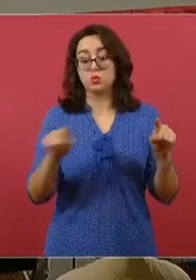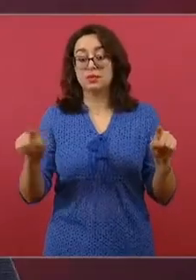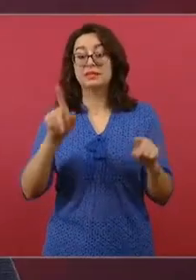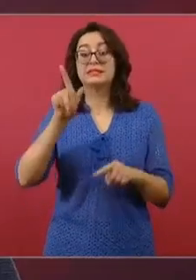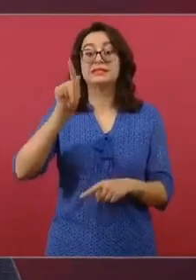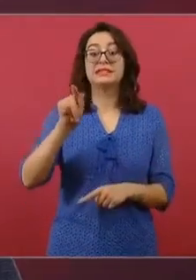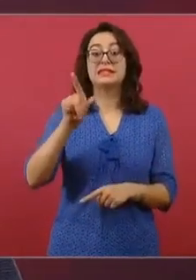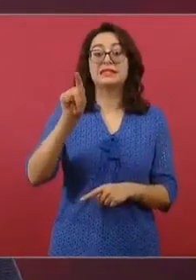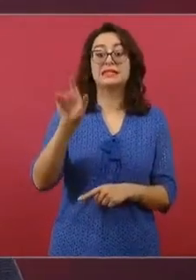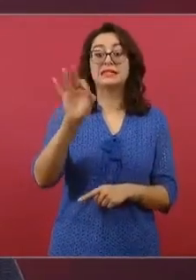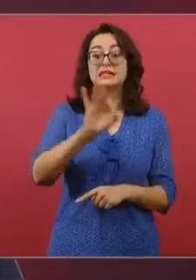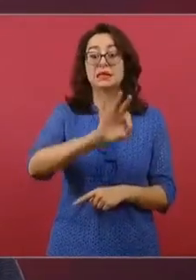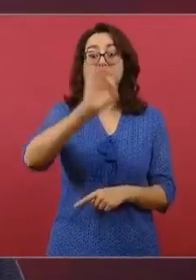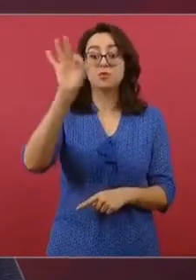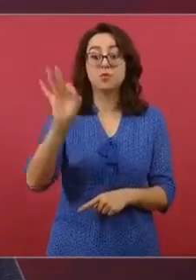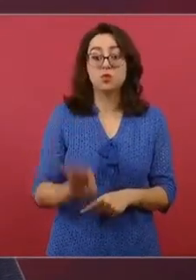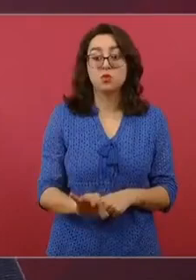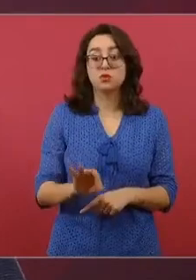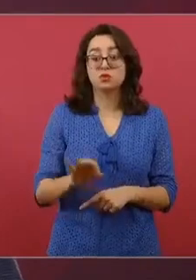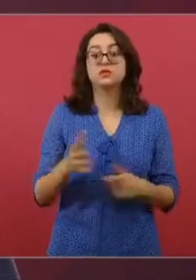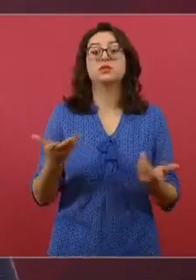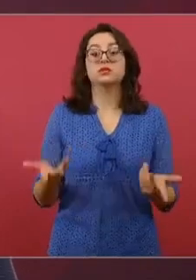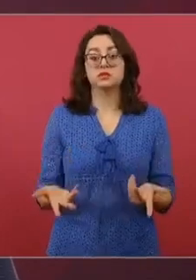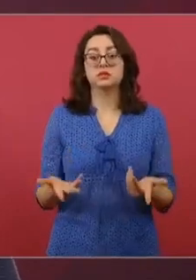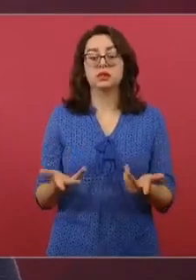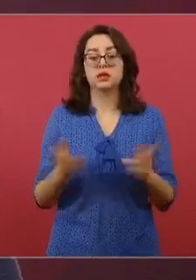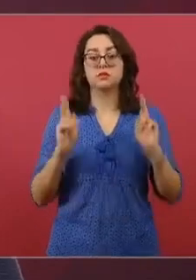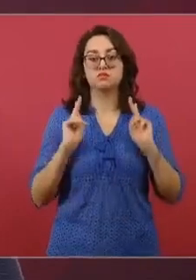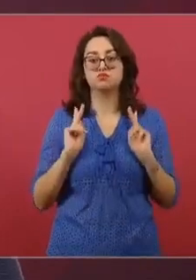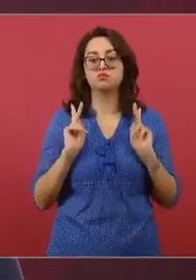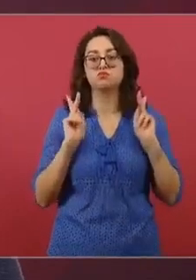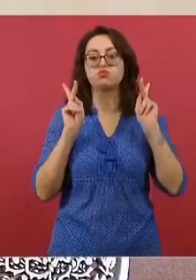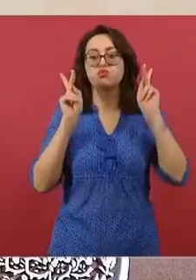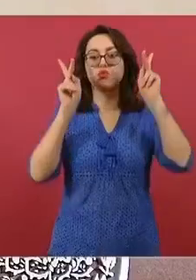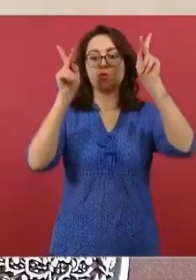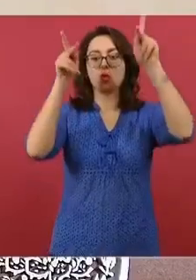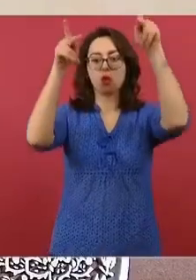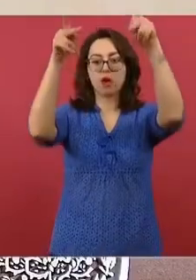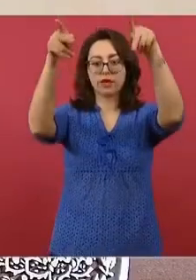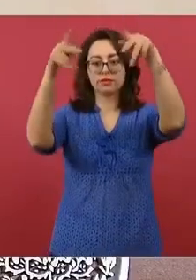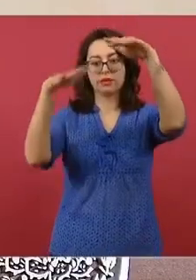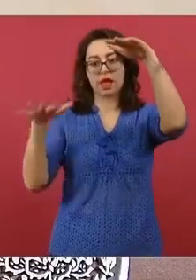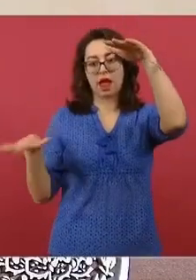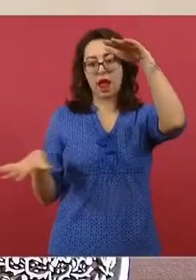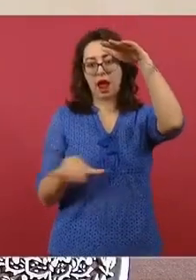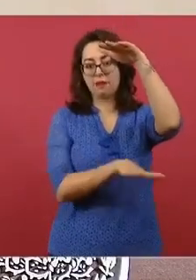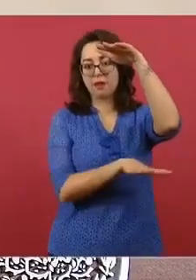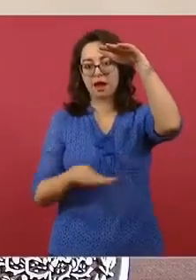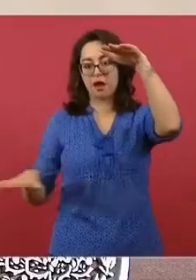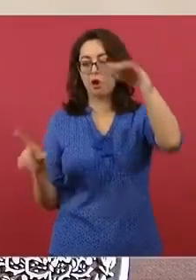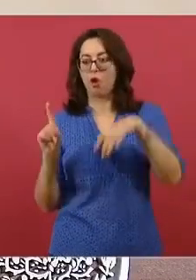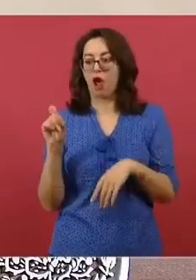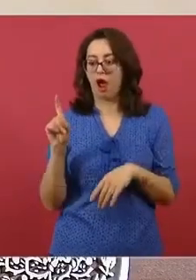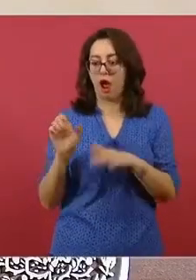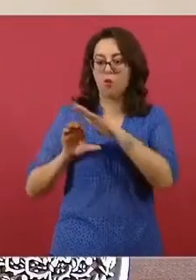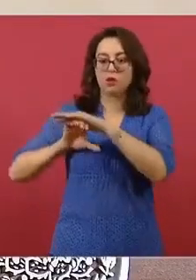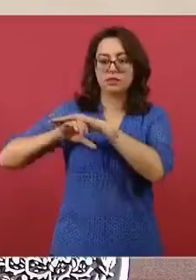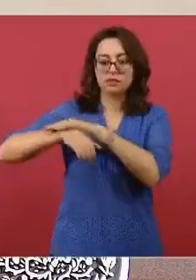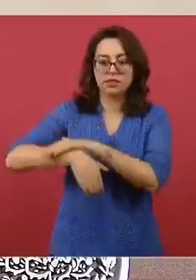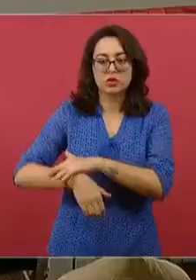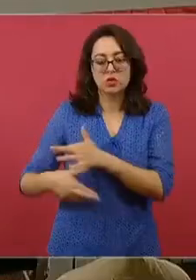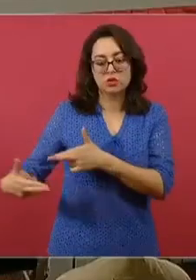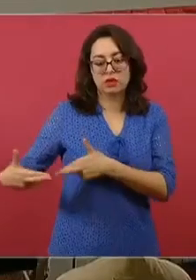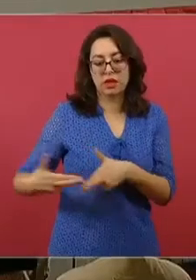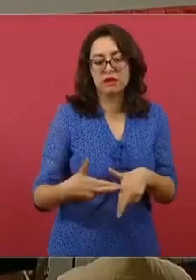es viaducto, es segundo piso elevado, para proteger cenotes, cavernas y ríos